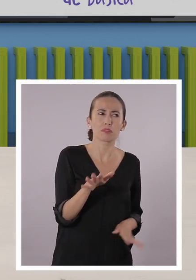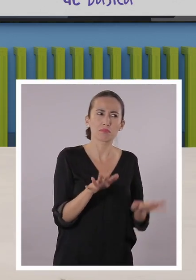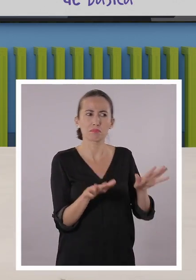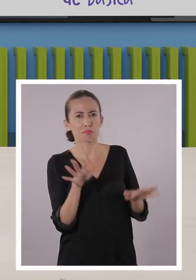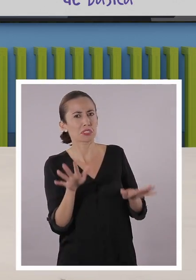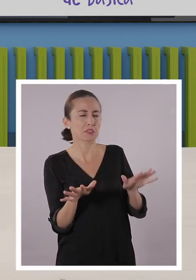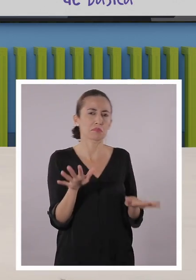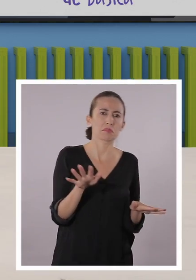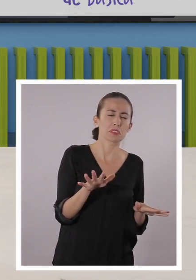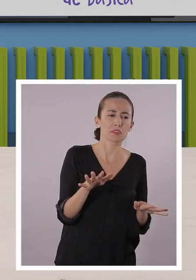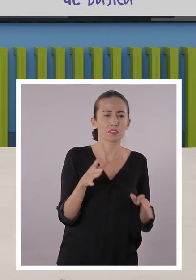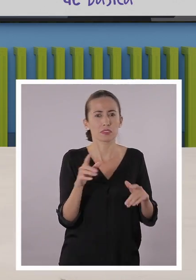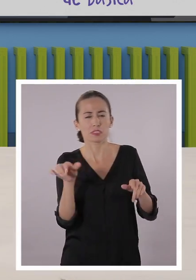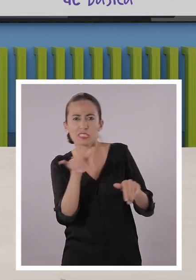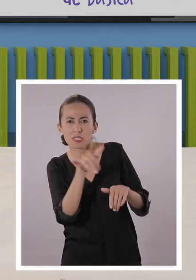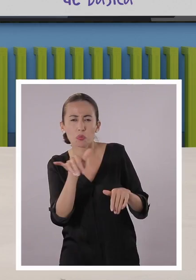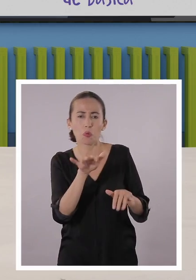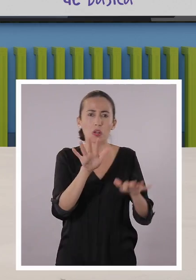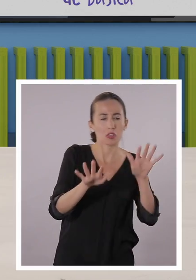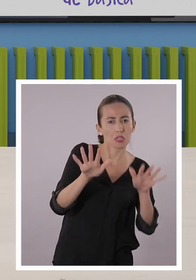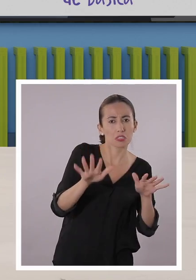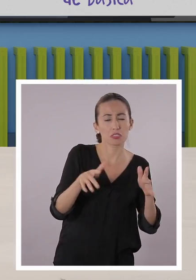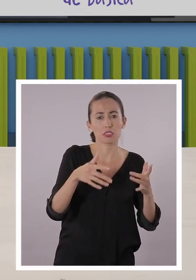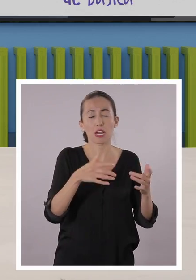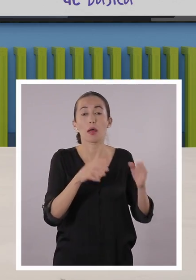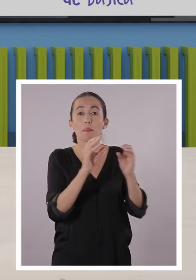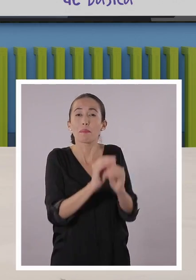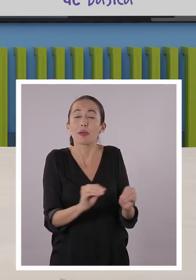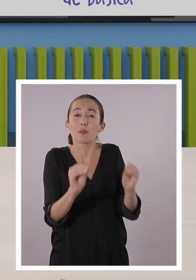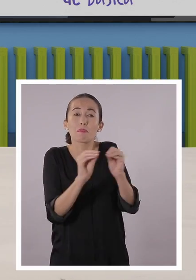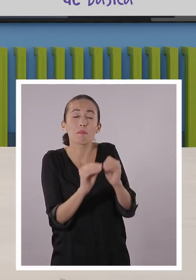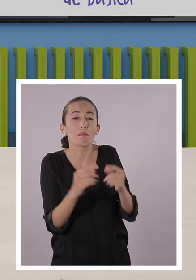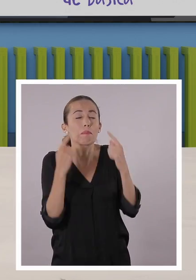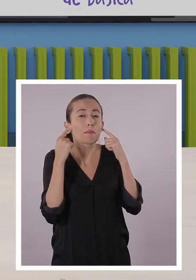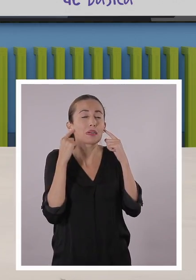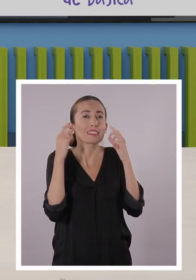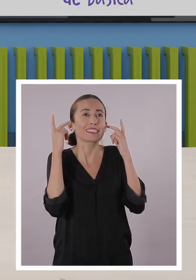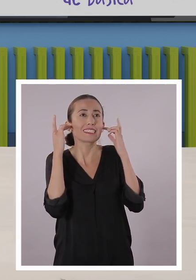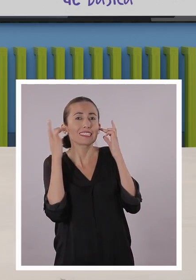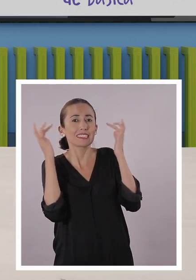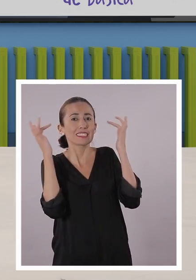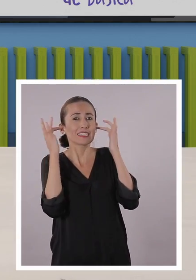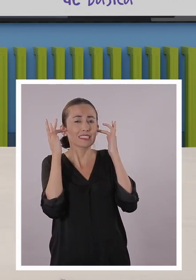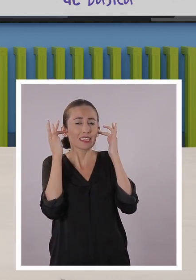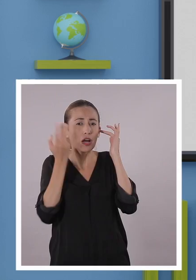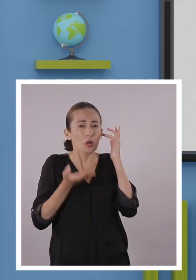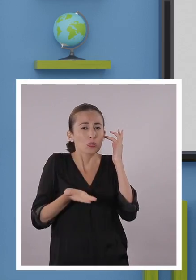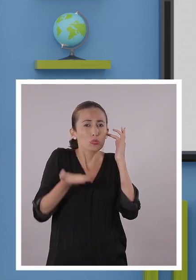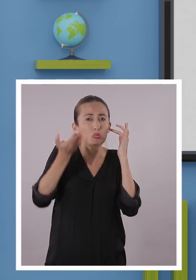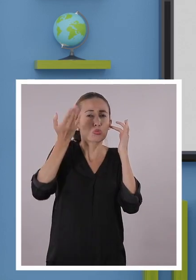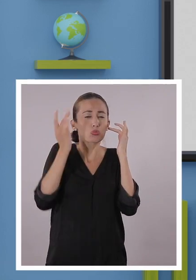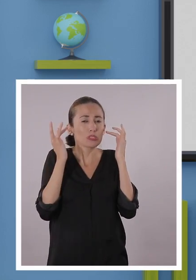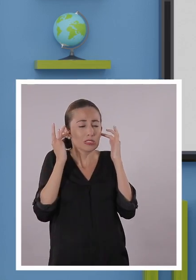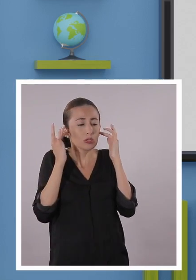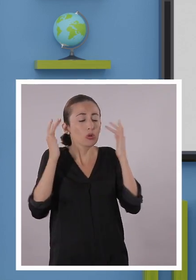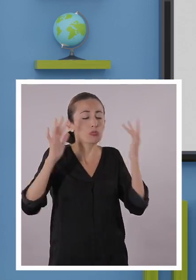Se parece, pero se diferencian al mismo tiempo, ¿no es cierto? Sí, como un sonido más a lo español. Exactamente. El fandango tiene sus